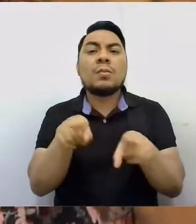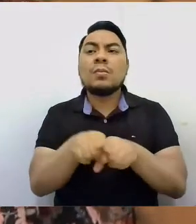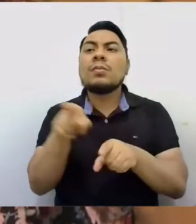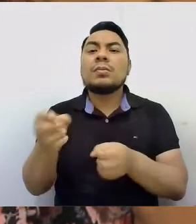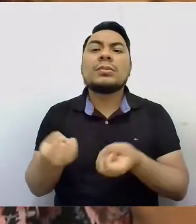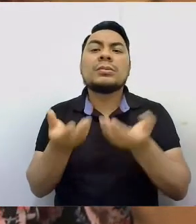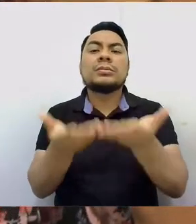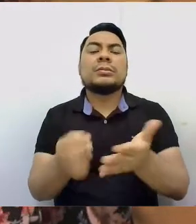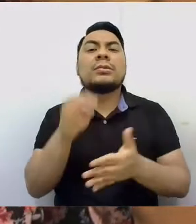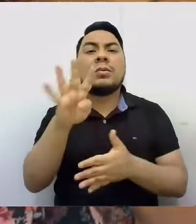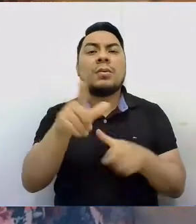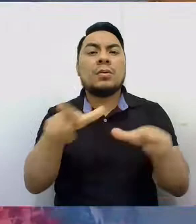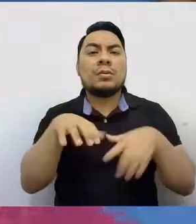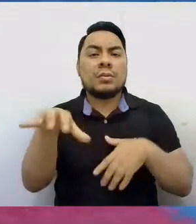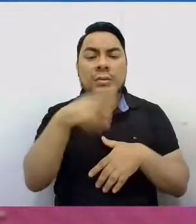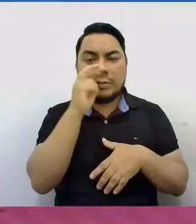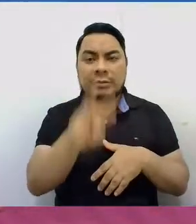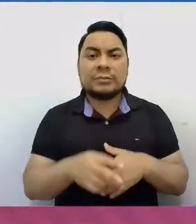sedes. Veamos.